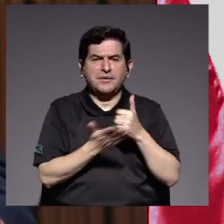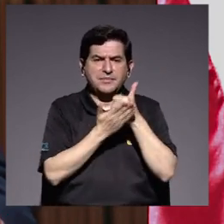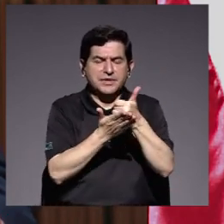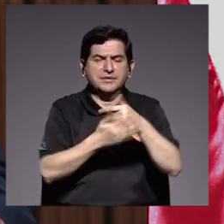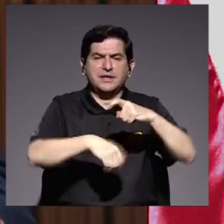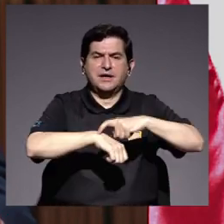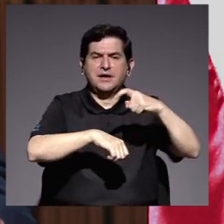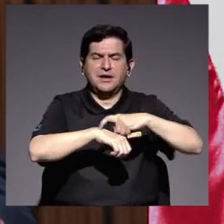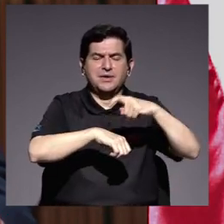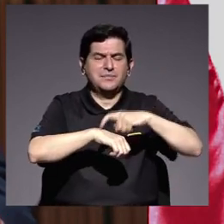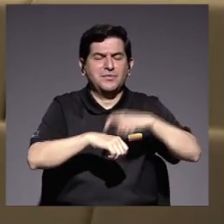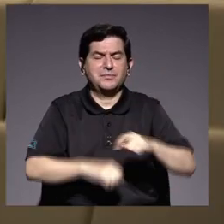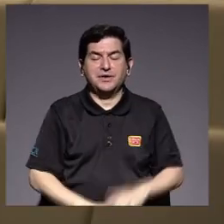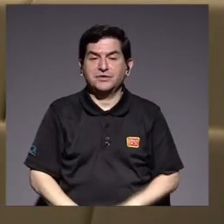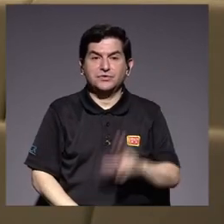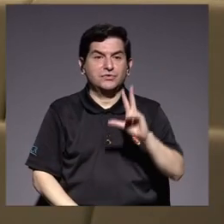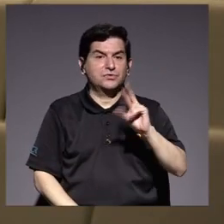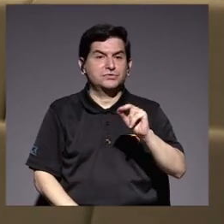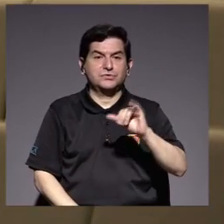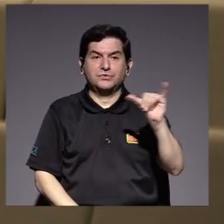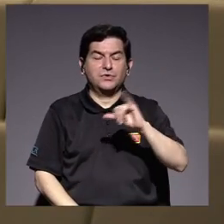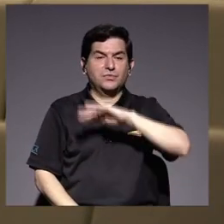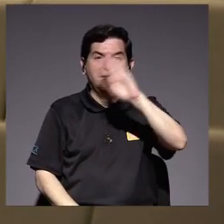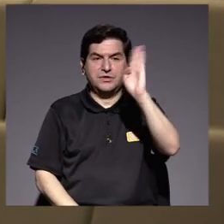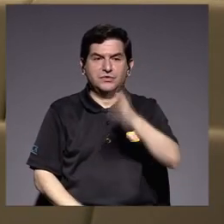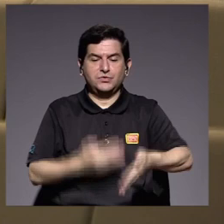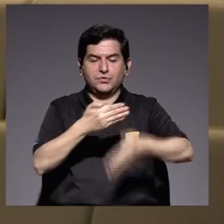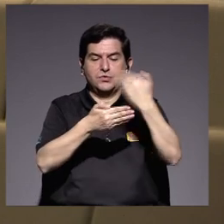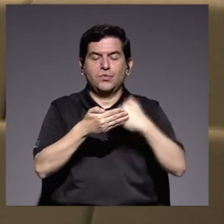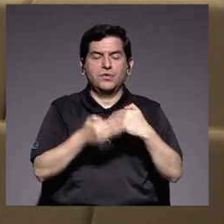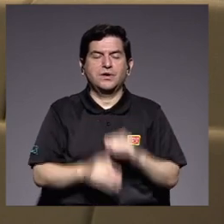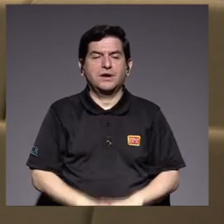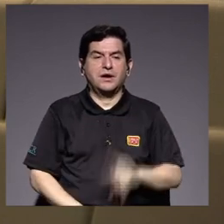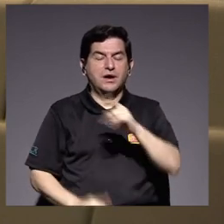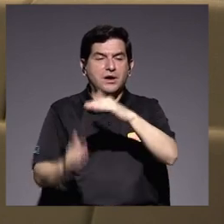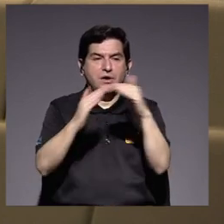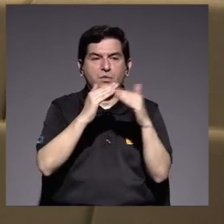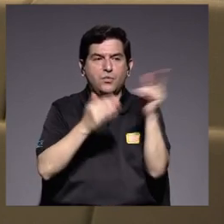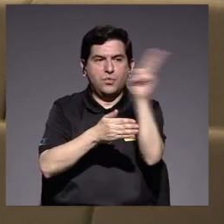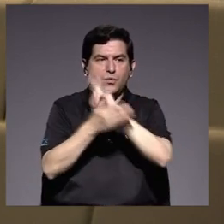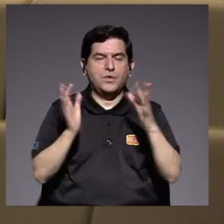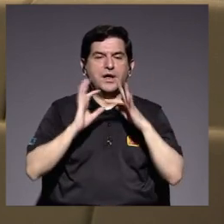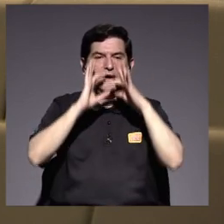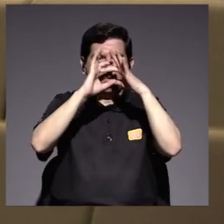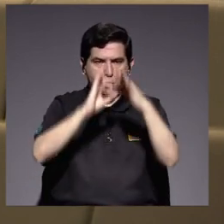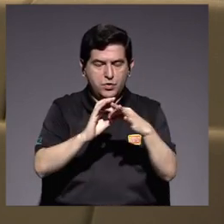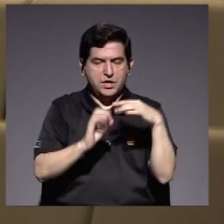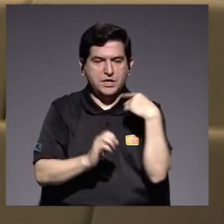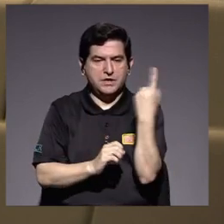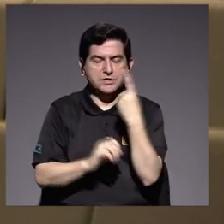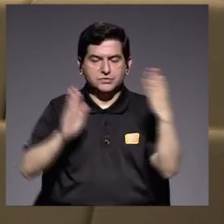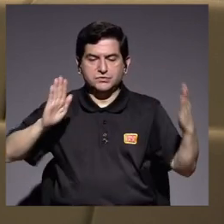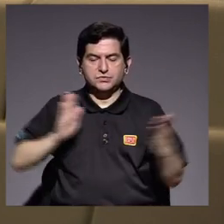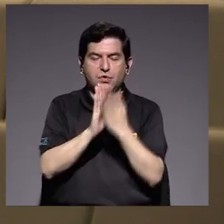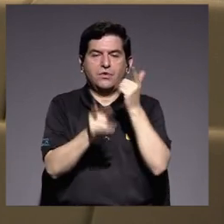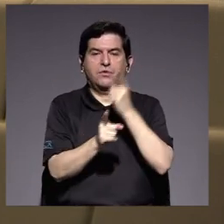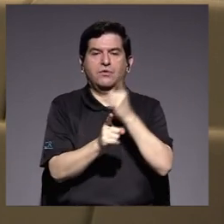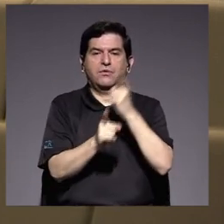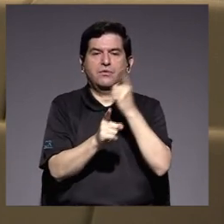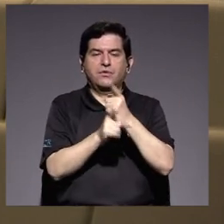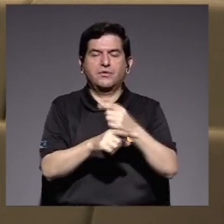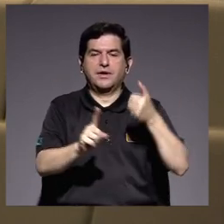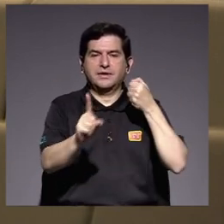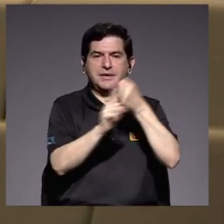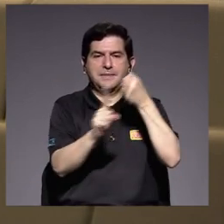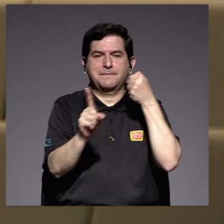estos momentos inéditos solo con una comunidad universitaria unida podremos enfrentar adecuadamente los